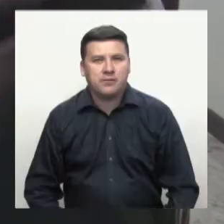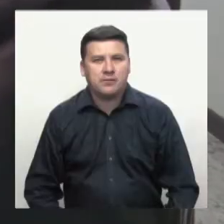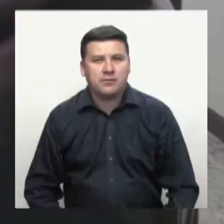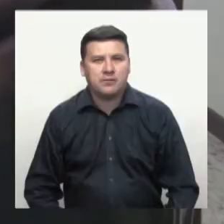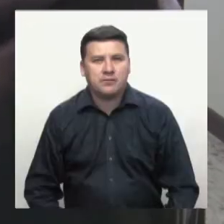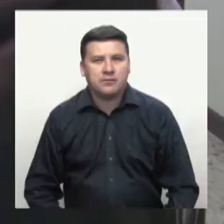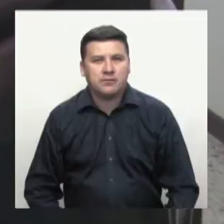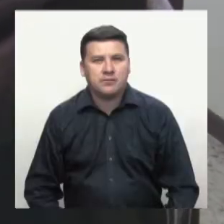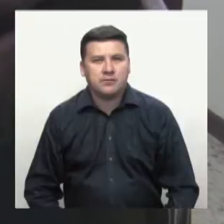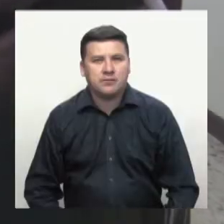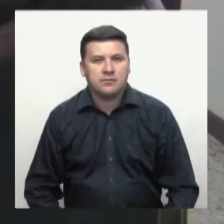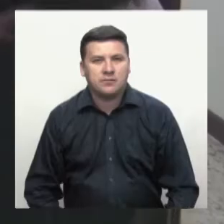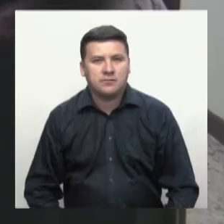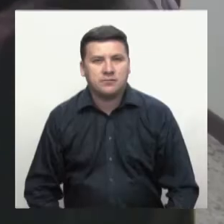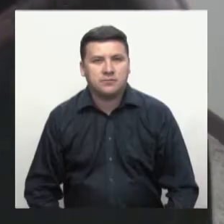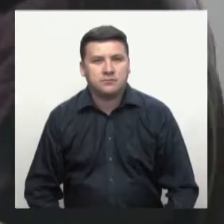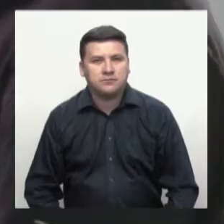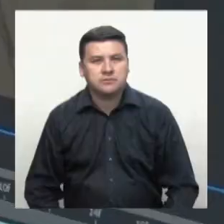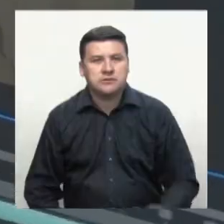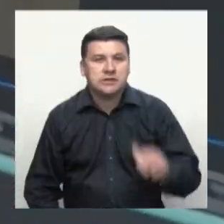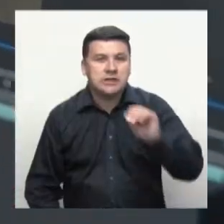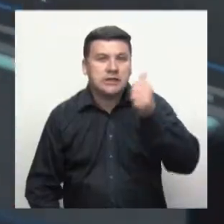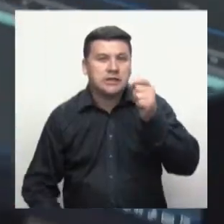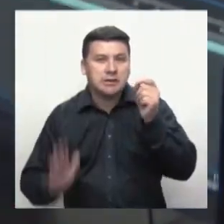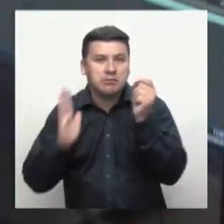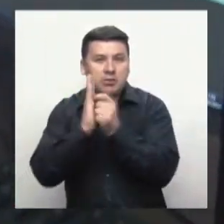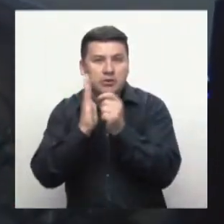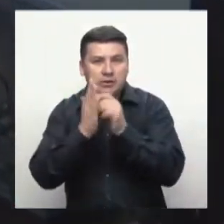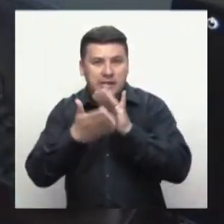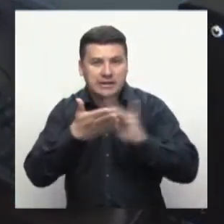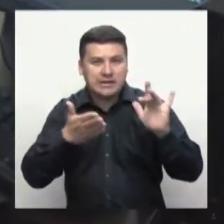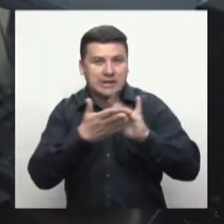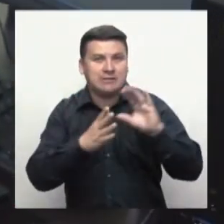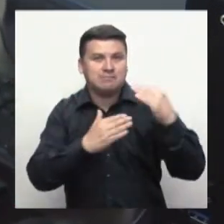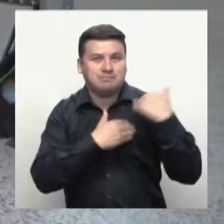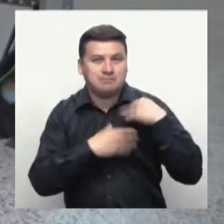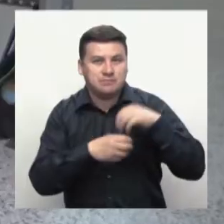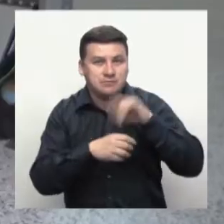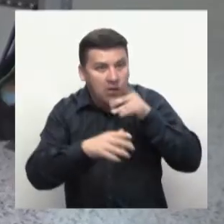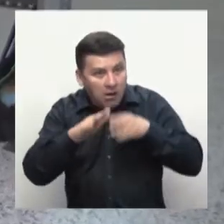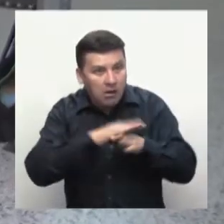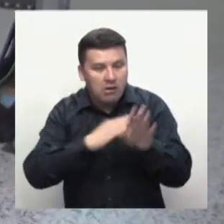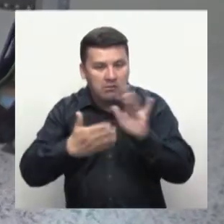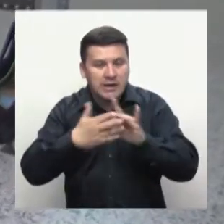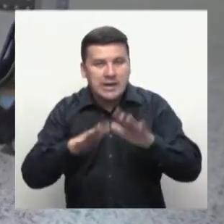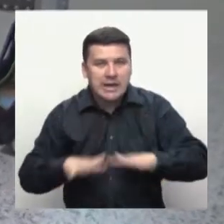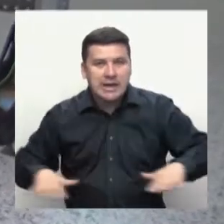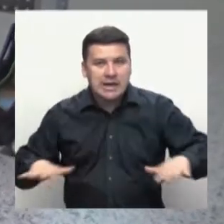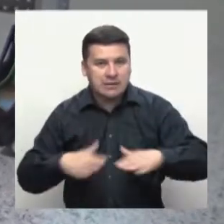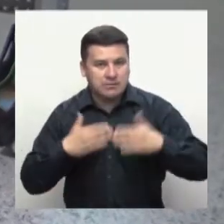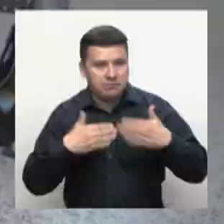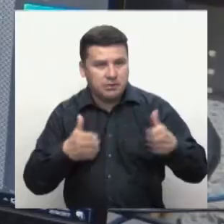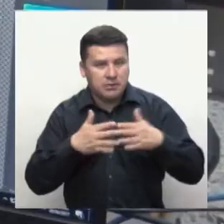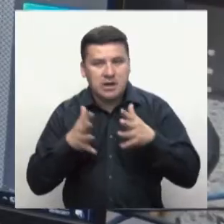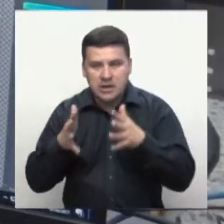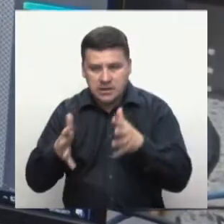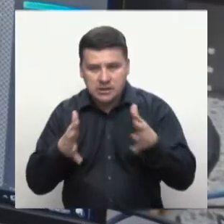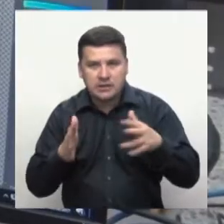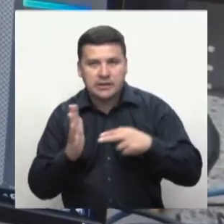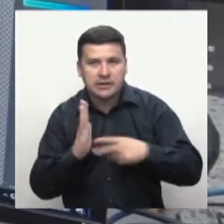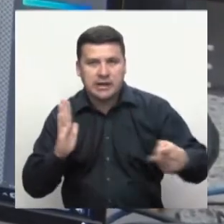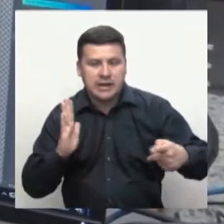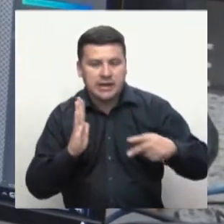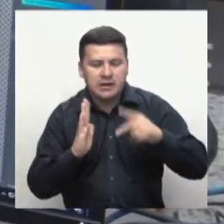Este es el décimo punto Vive Digital Lab que entra en funcionamiento en el país. Espacios donde además se brindan capacitaciones técnicas enfocadas en